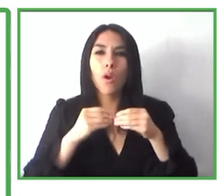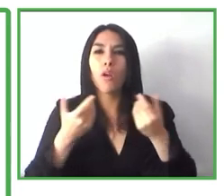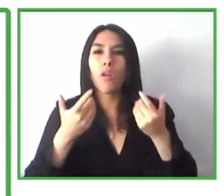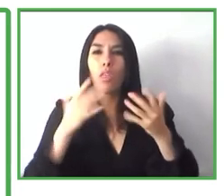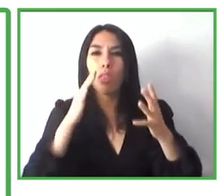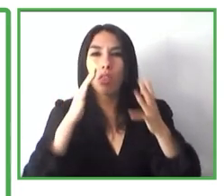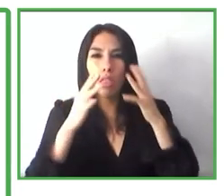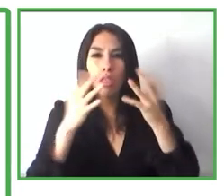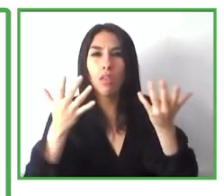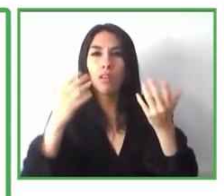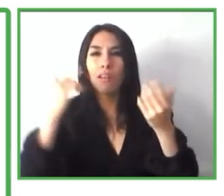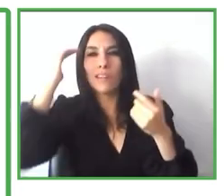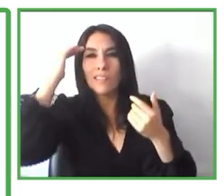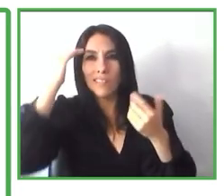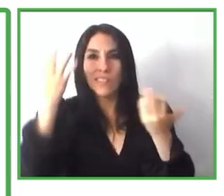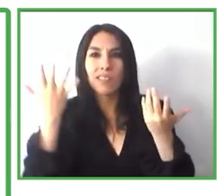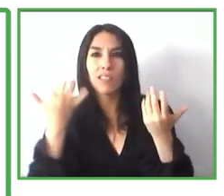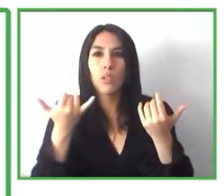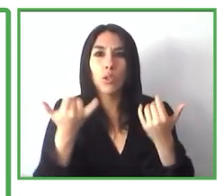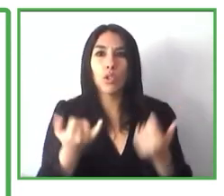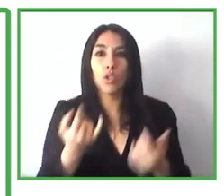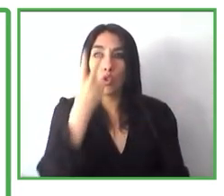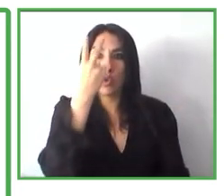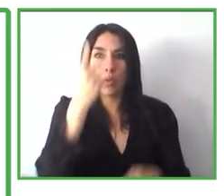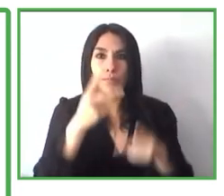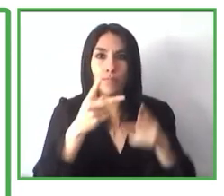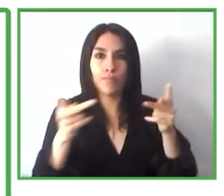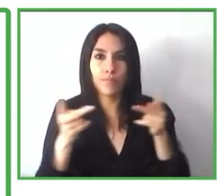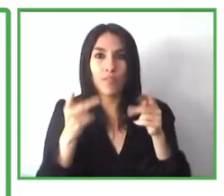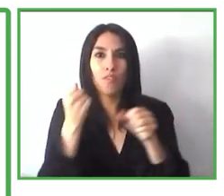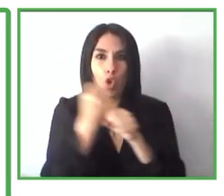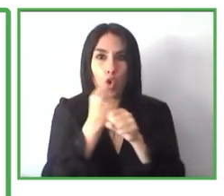trabajando con los clientes de este proyecto.